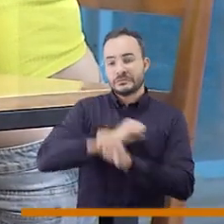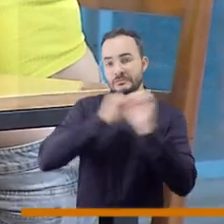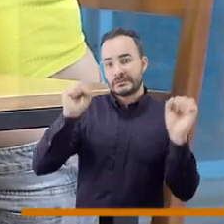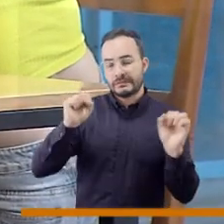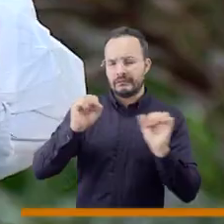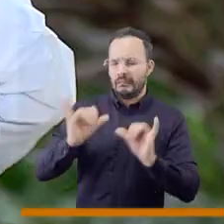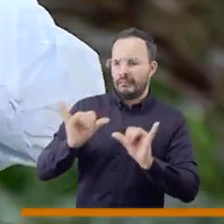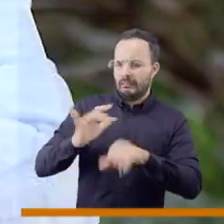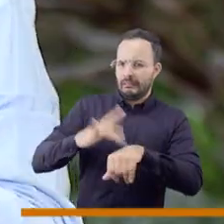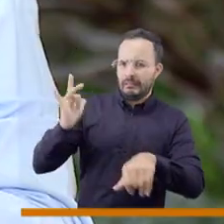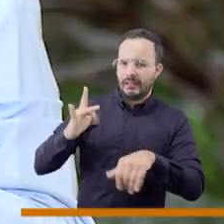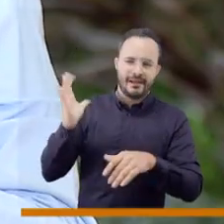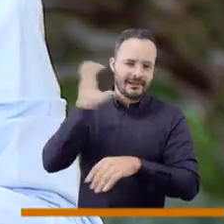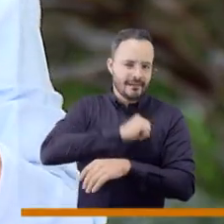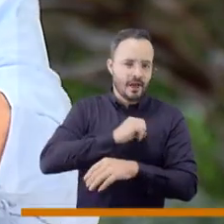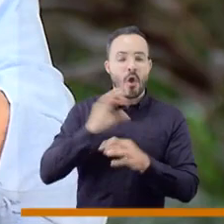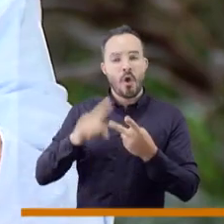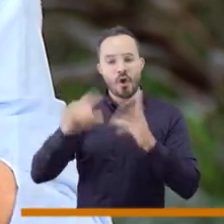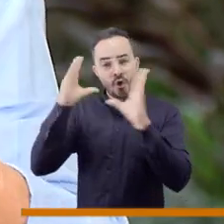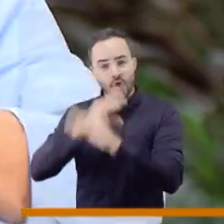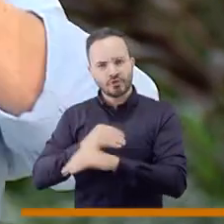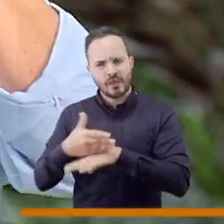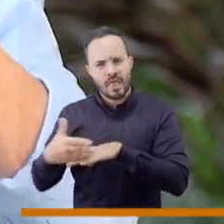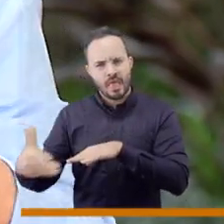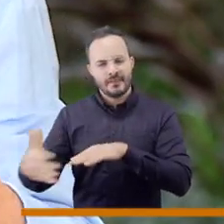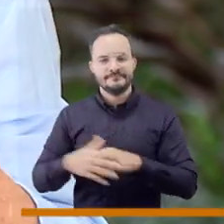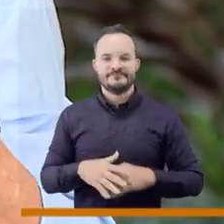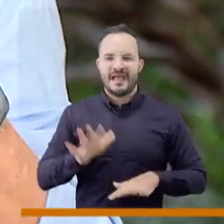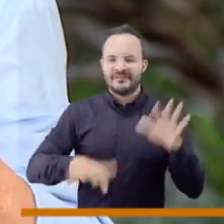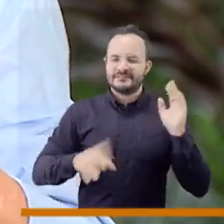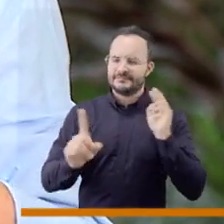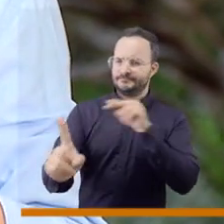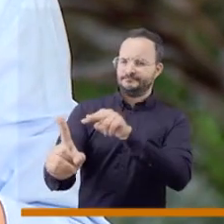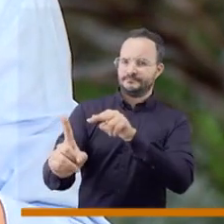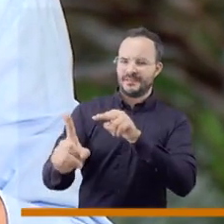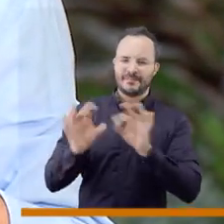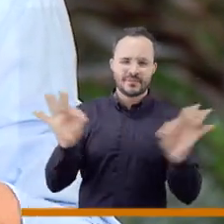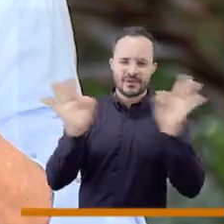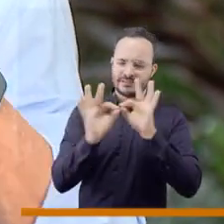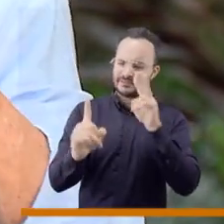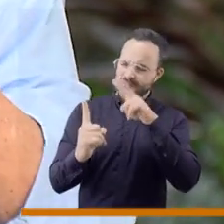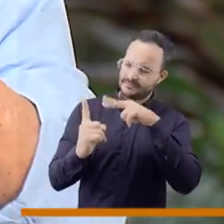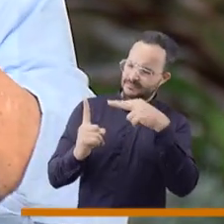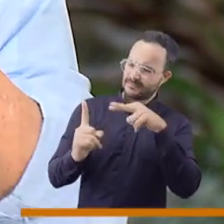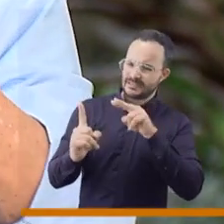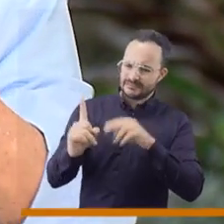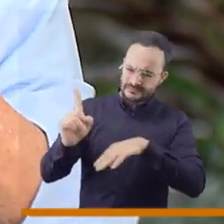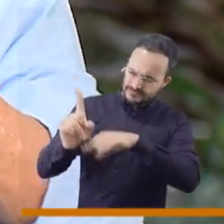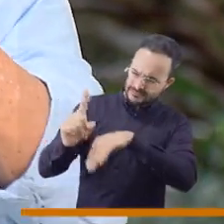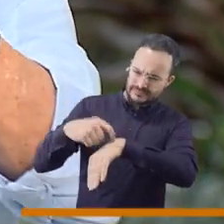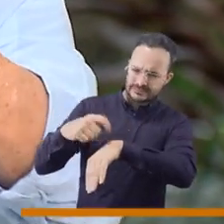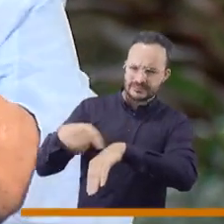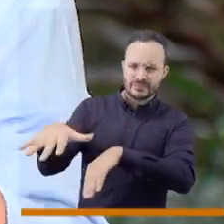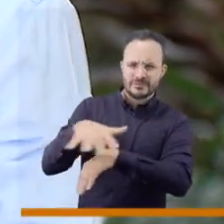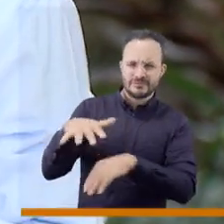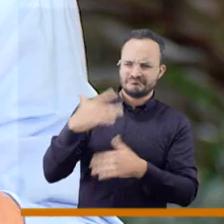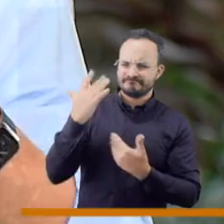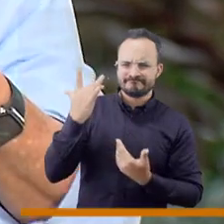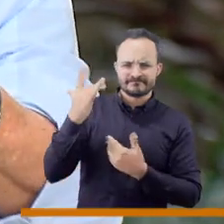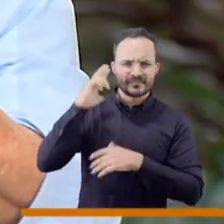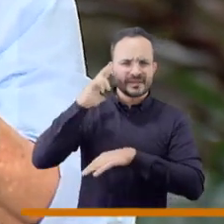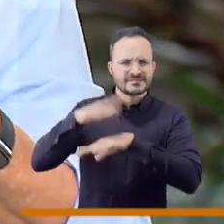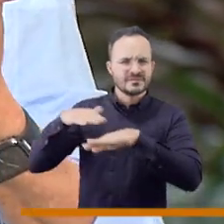acera a las 8, 9, 10 de la noche, de la mañana o 10 de la noche, lo que tenemos que pensar es qué pasó, por qué llegó ahí.